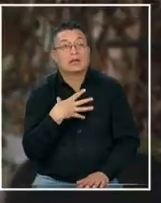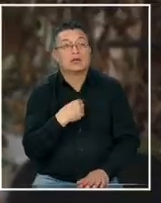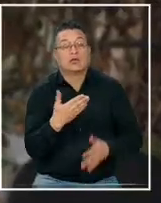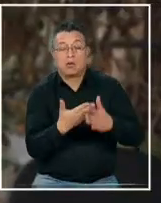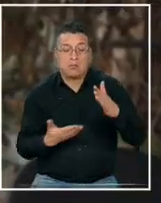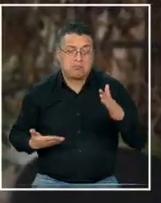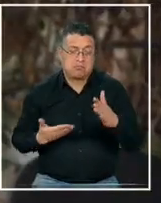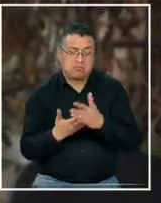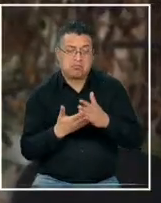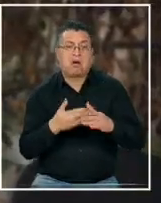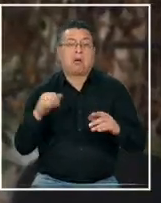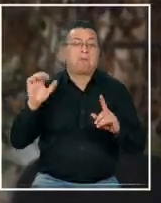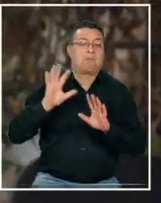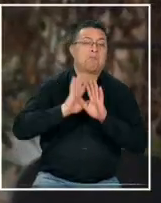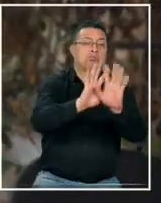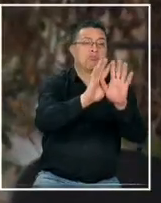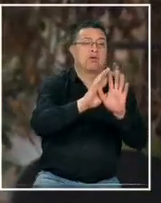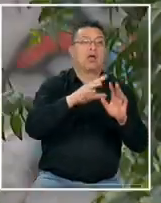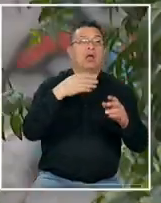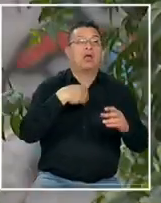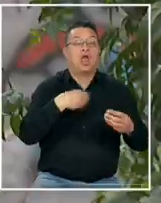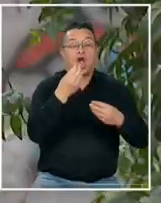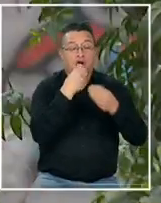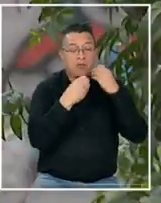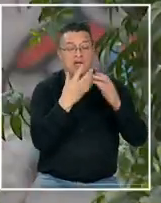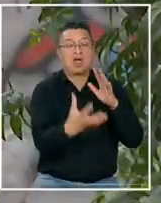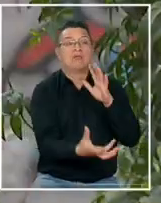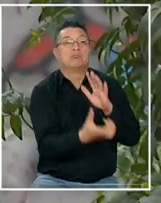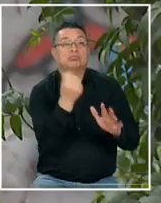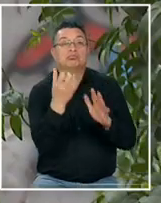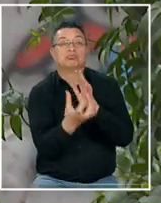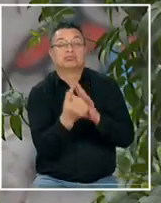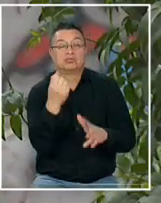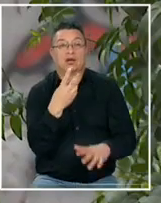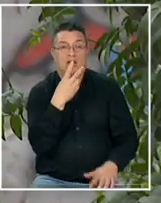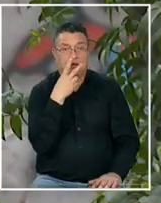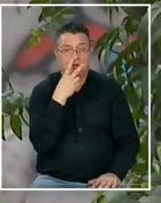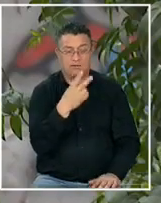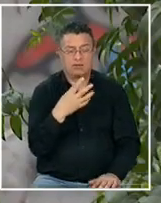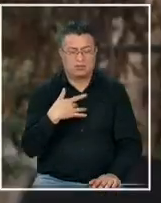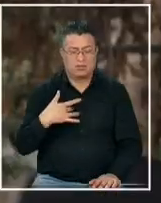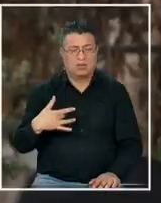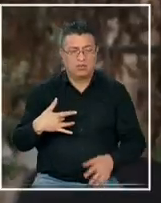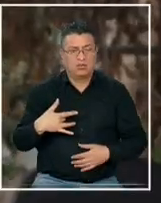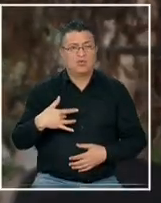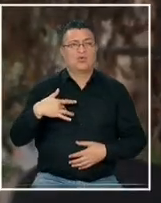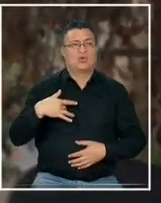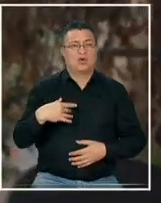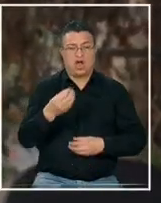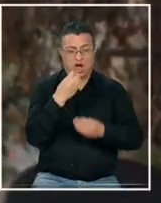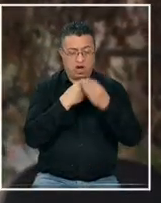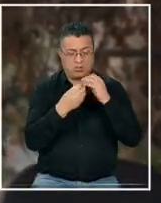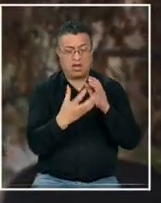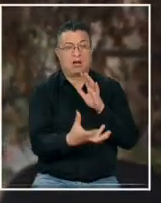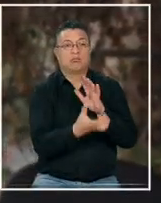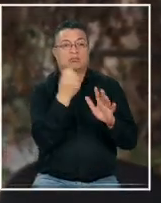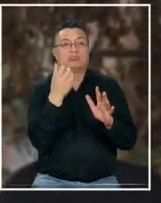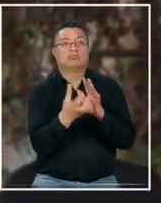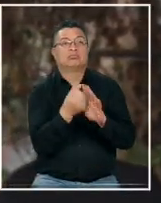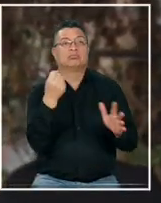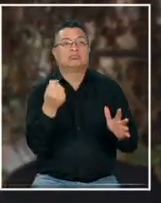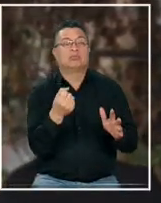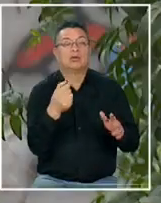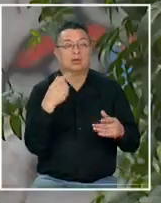pateaban le empujaban le quitaban la colación eso fue lo que a mí más me conmovió el que le quitaban la colación que